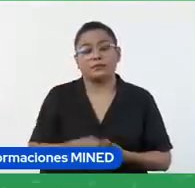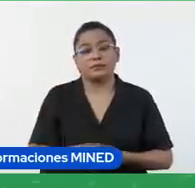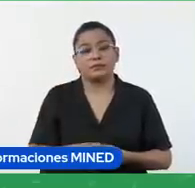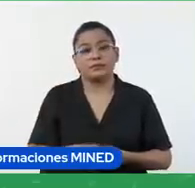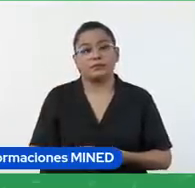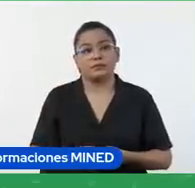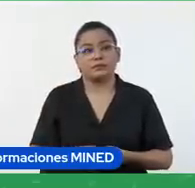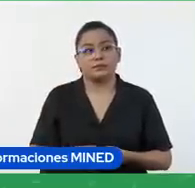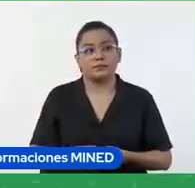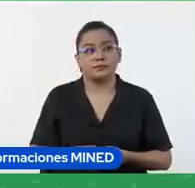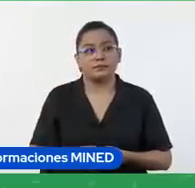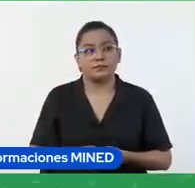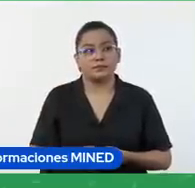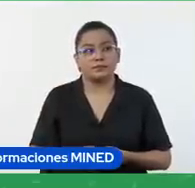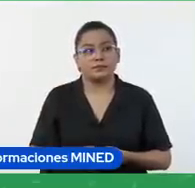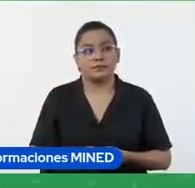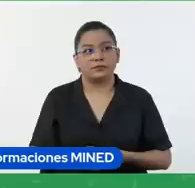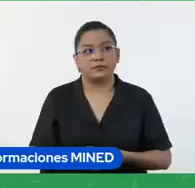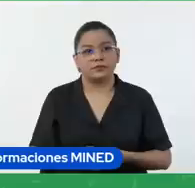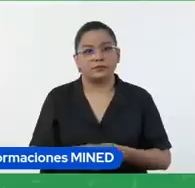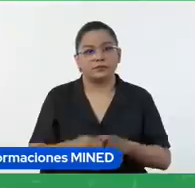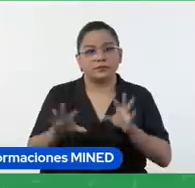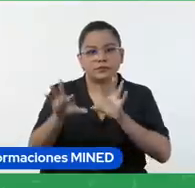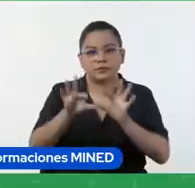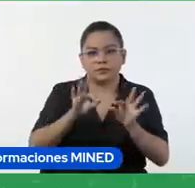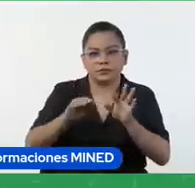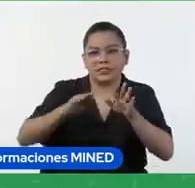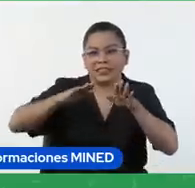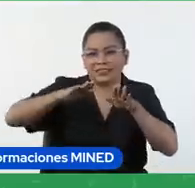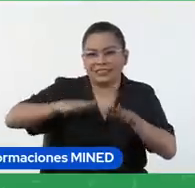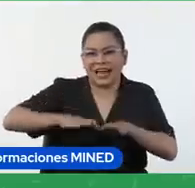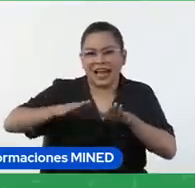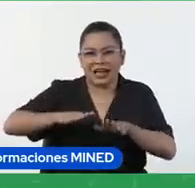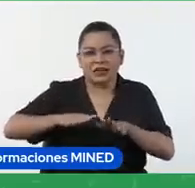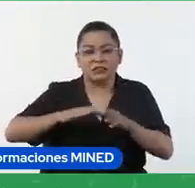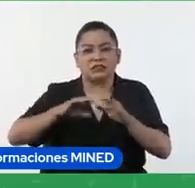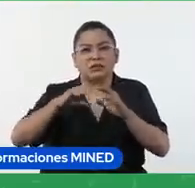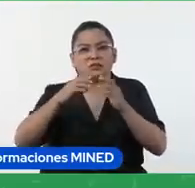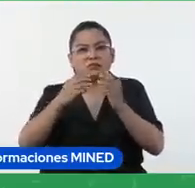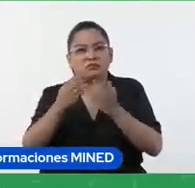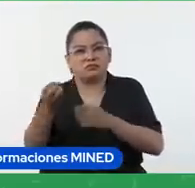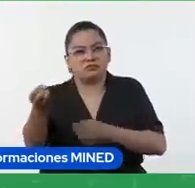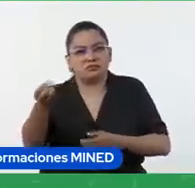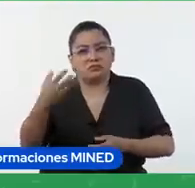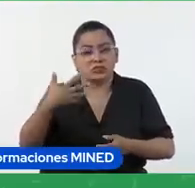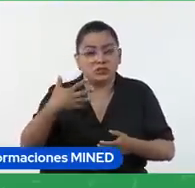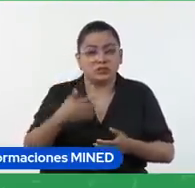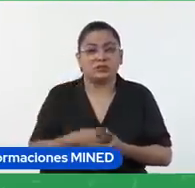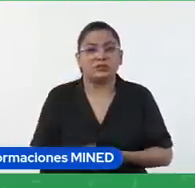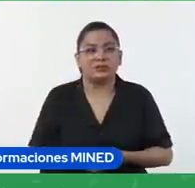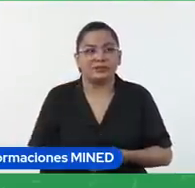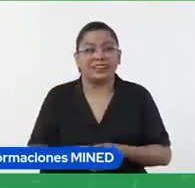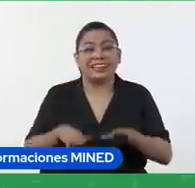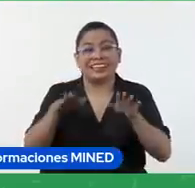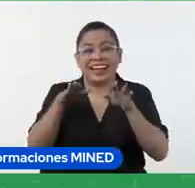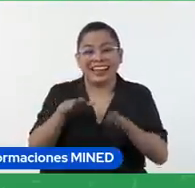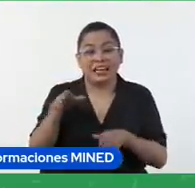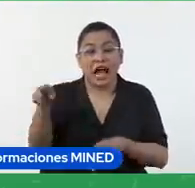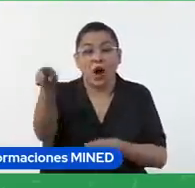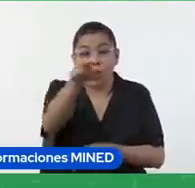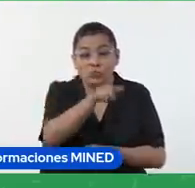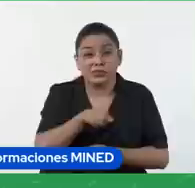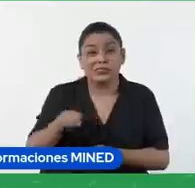ya estoy viendo también hay algunos agradecimientos por la sesión el agradecimiento es para ustedes